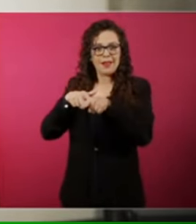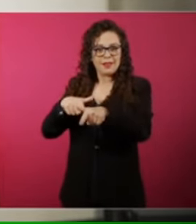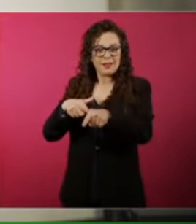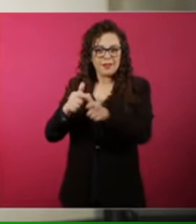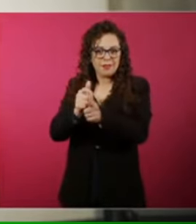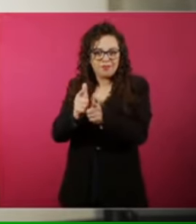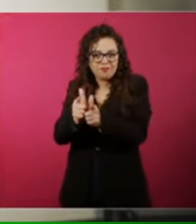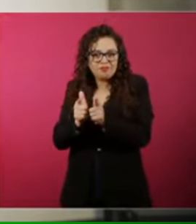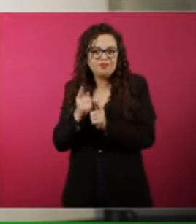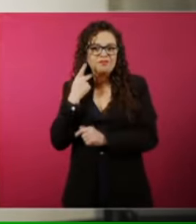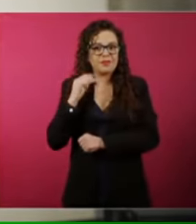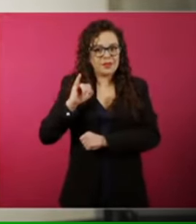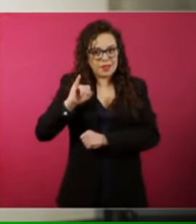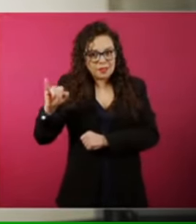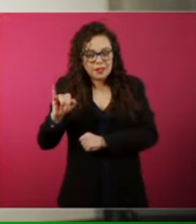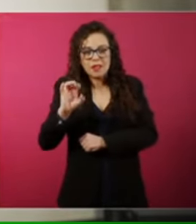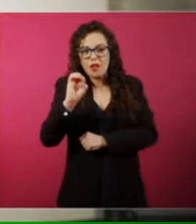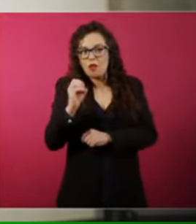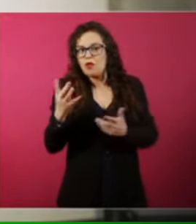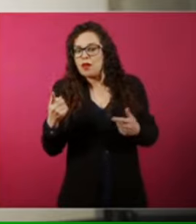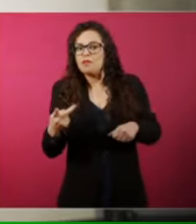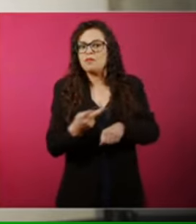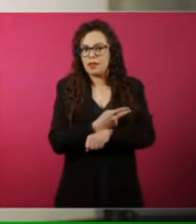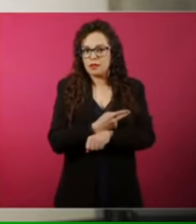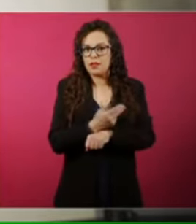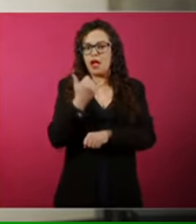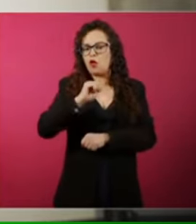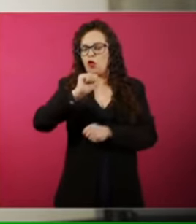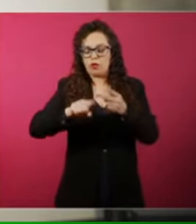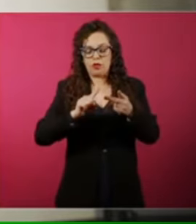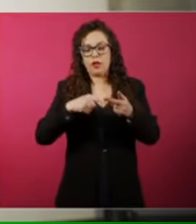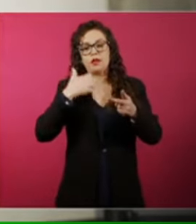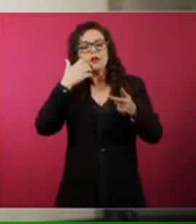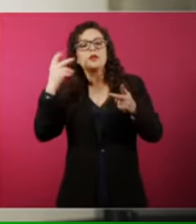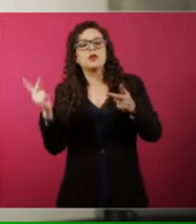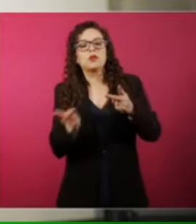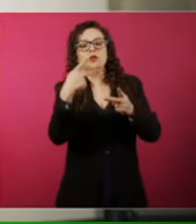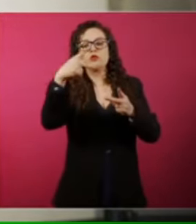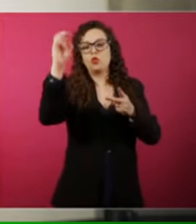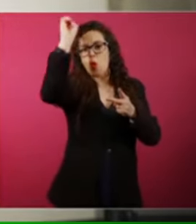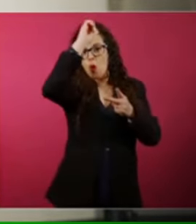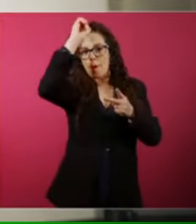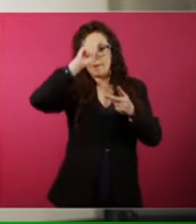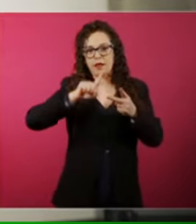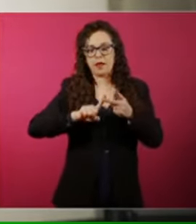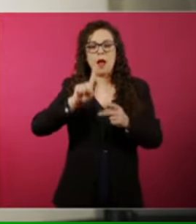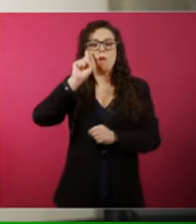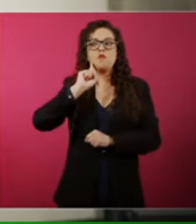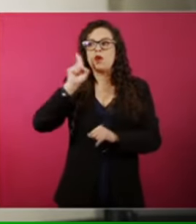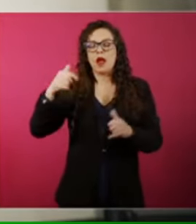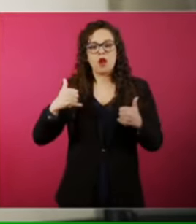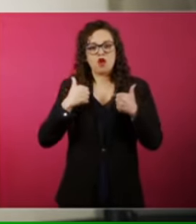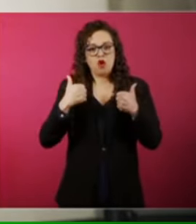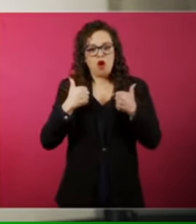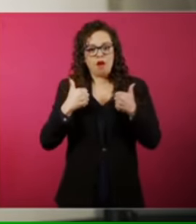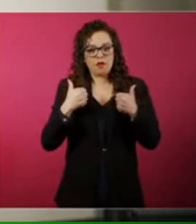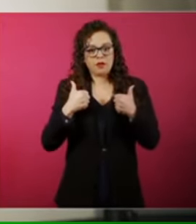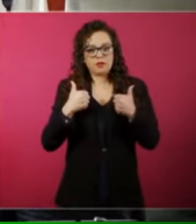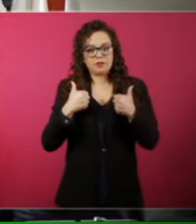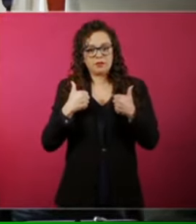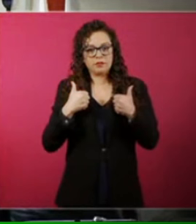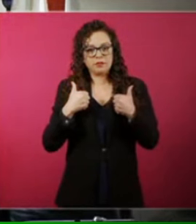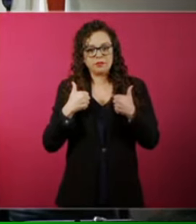Presidente, preguntarle su opinión sobre la posibilidad que una mujer joven dirija el partido que usted fundó,